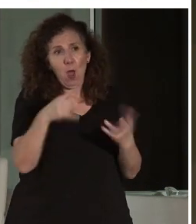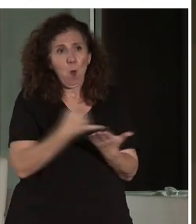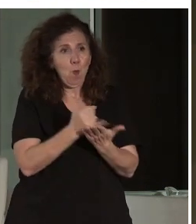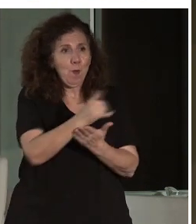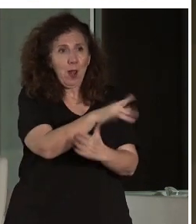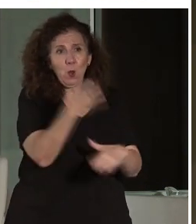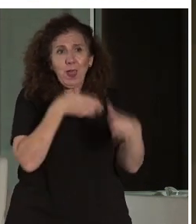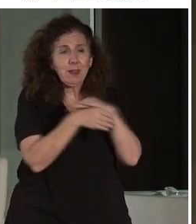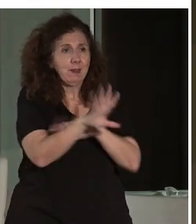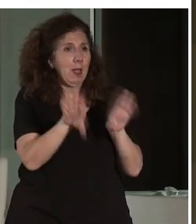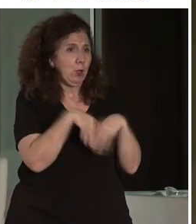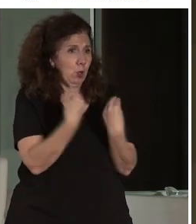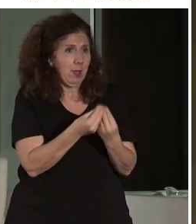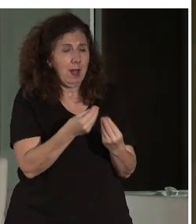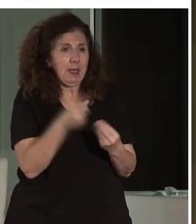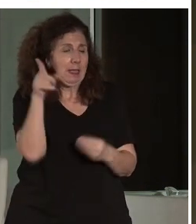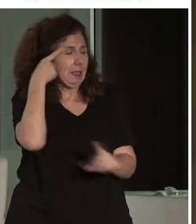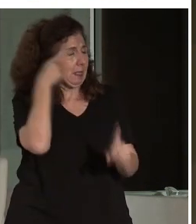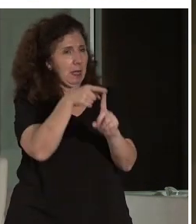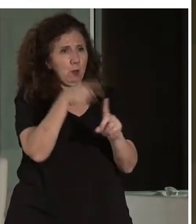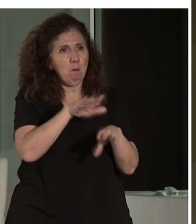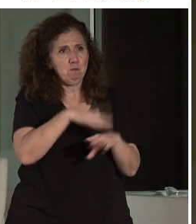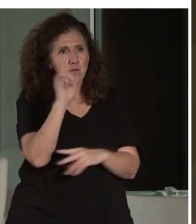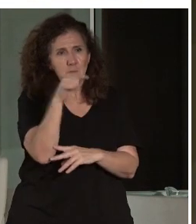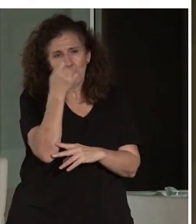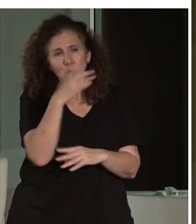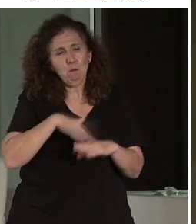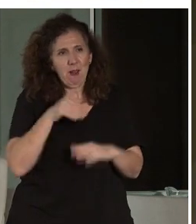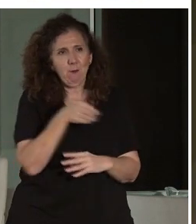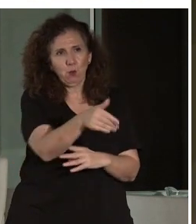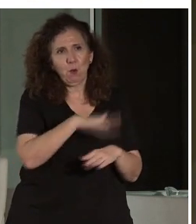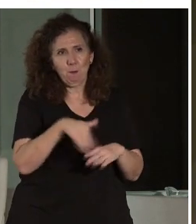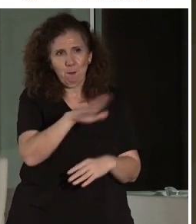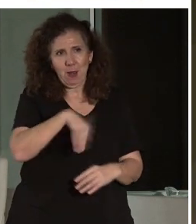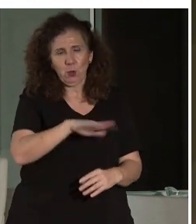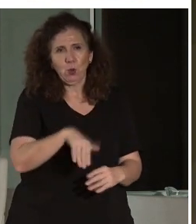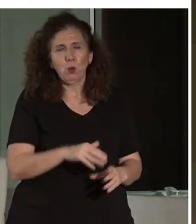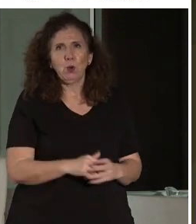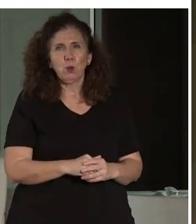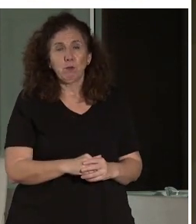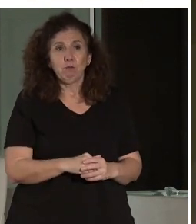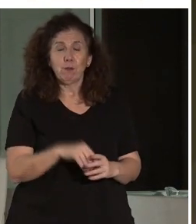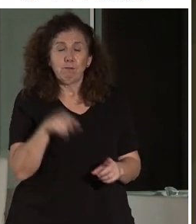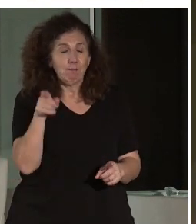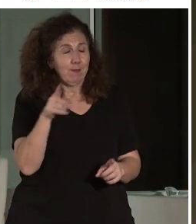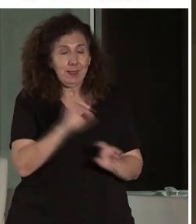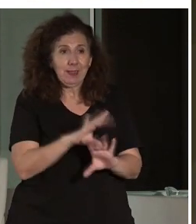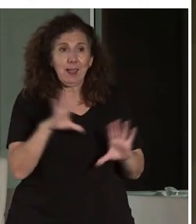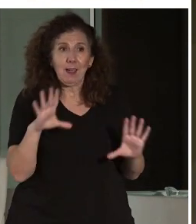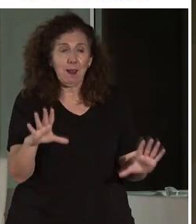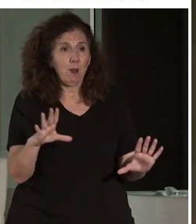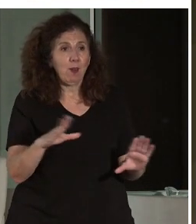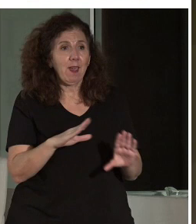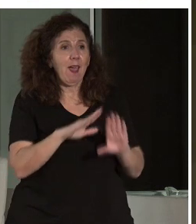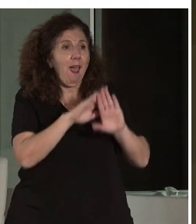reto y es el camino que tenemos que adoptar con ciertas salvedades, obviamente, pero que es ahí, porque al final es que